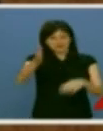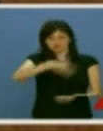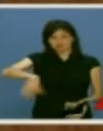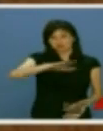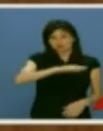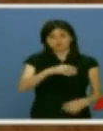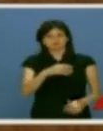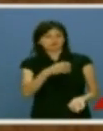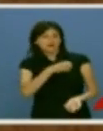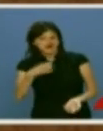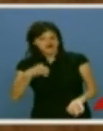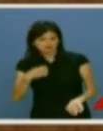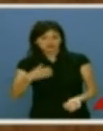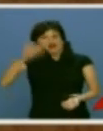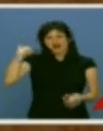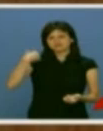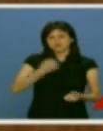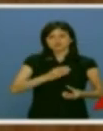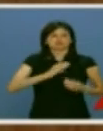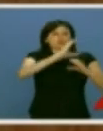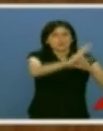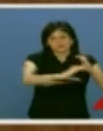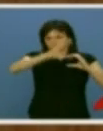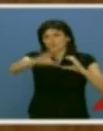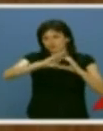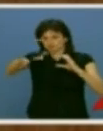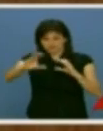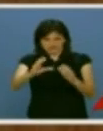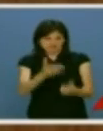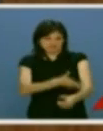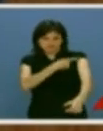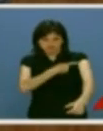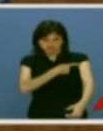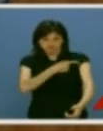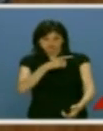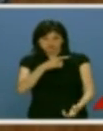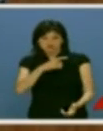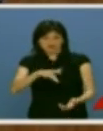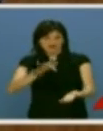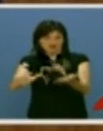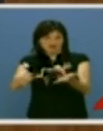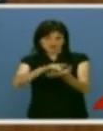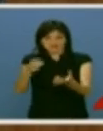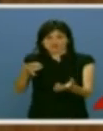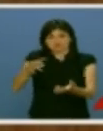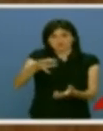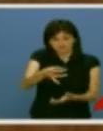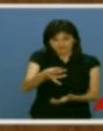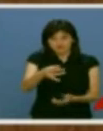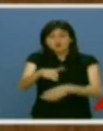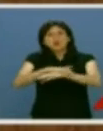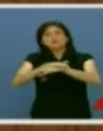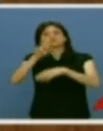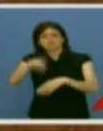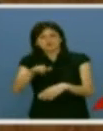Los bancos y cajas que han prestado lo que no debían a familias y empresas que, confiadas, se han endeudado más de lo que podían. Y muchos gobernantes